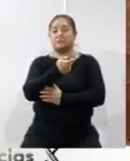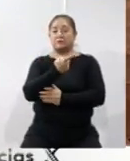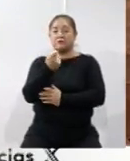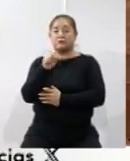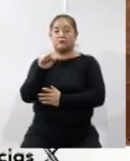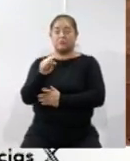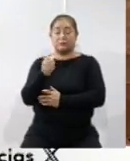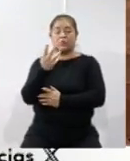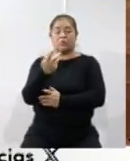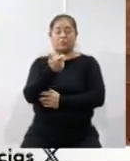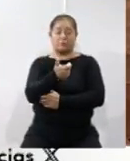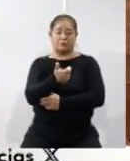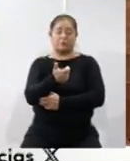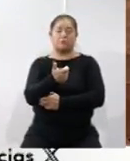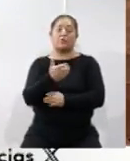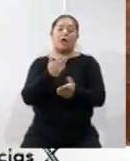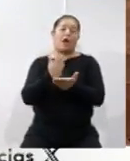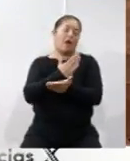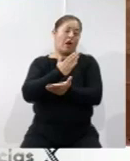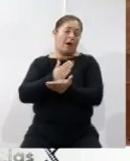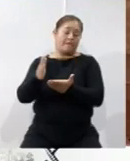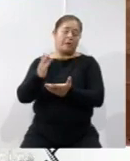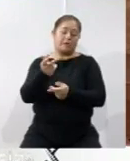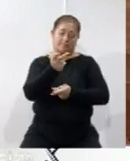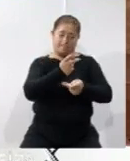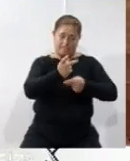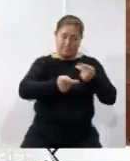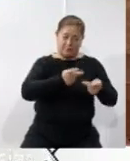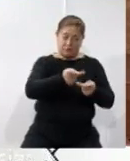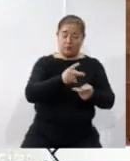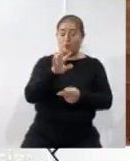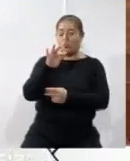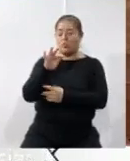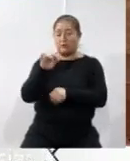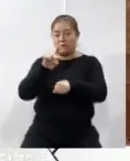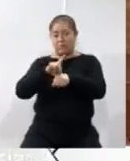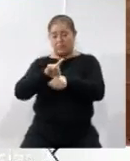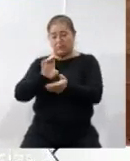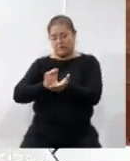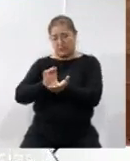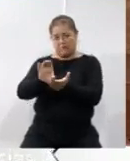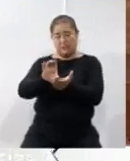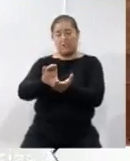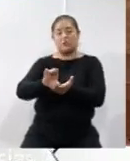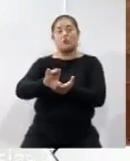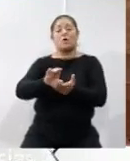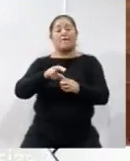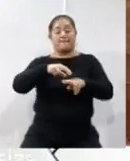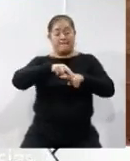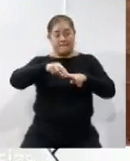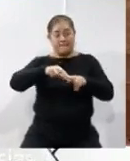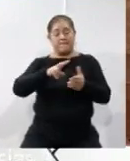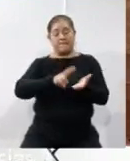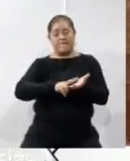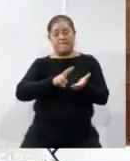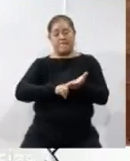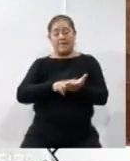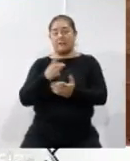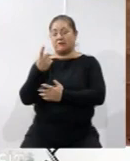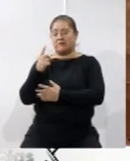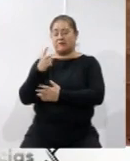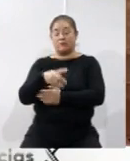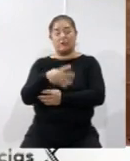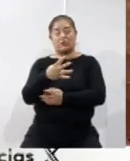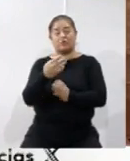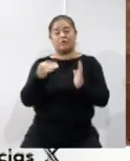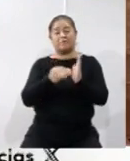pesos, más prestaciones superiores a la ley, que incluyen 40 días de aguinaldo, vales de despensa que damos cada diciembre por 14